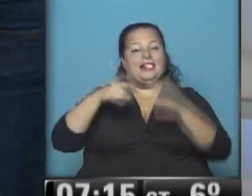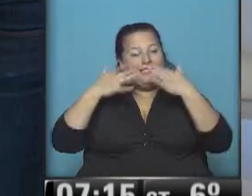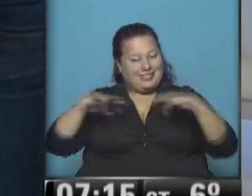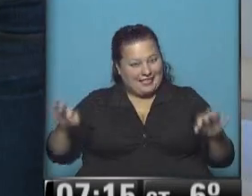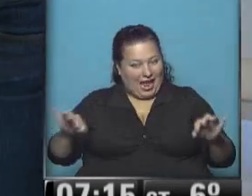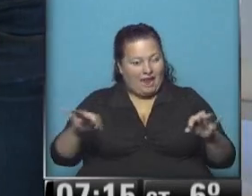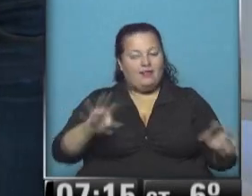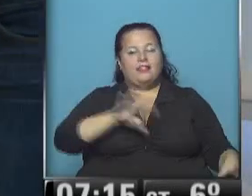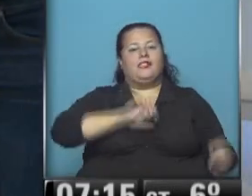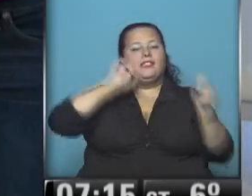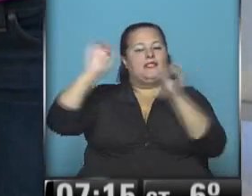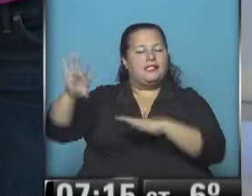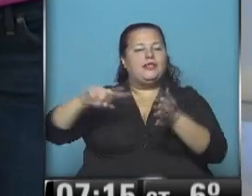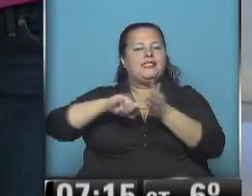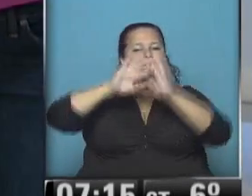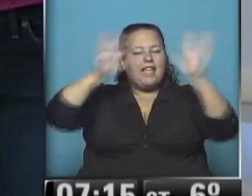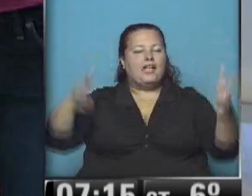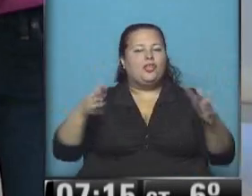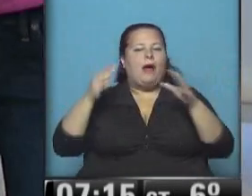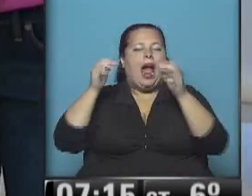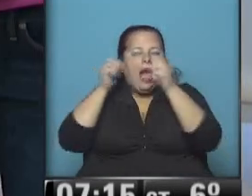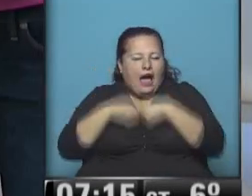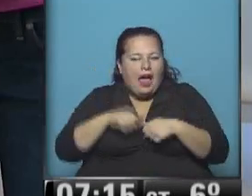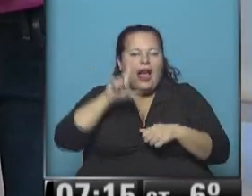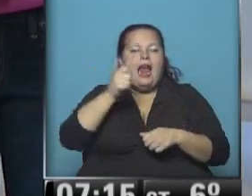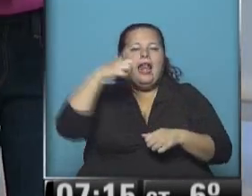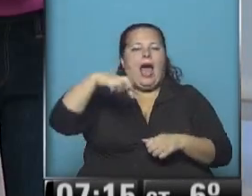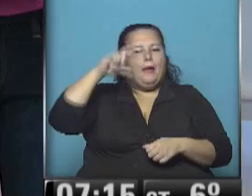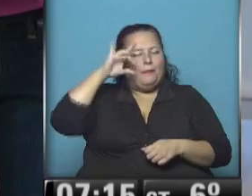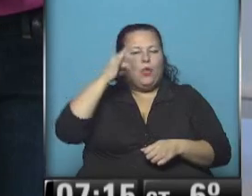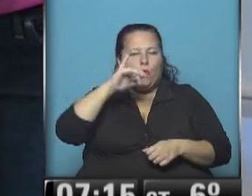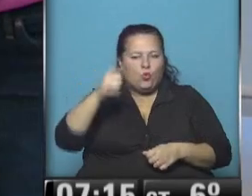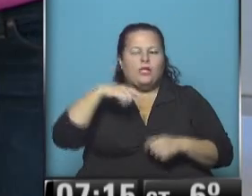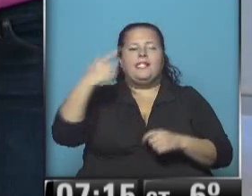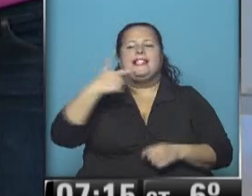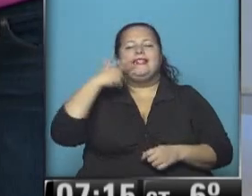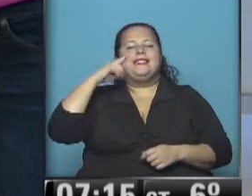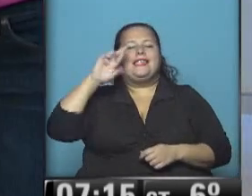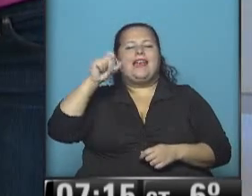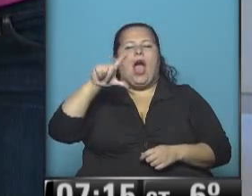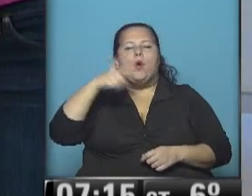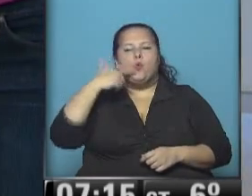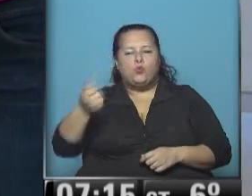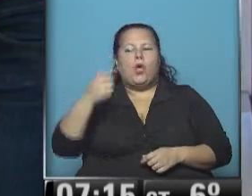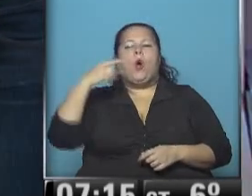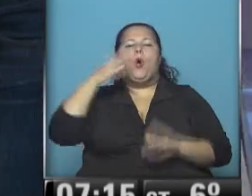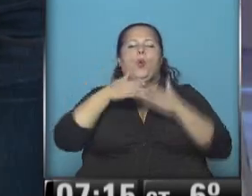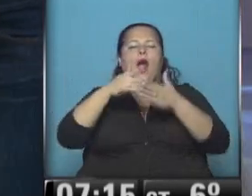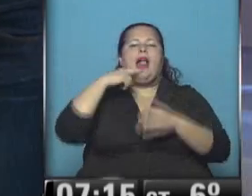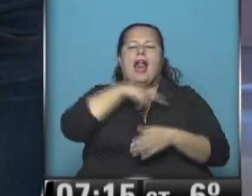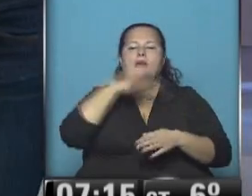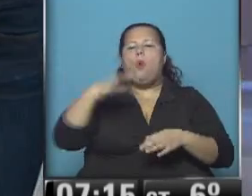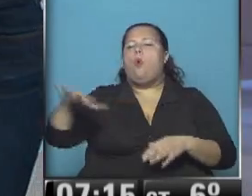en un centro para refugiados en Lampedusa y también en Siracusa. Han sido rescatados por un barco alemán que estaba justamente